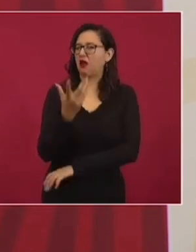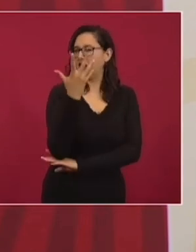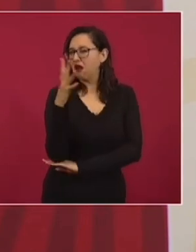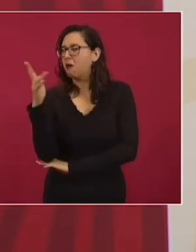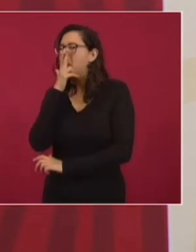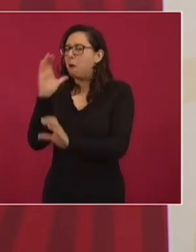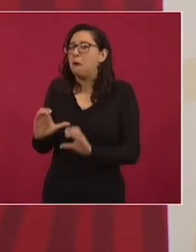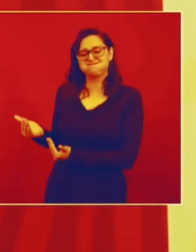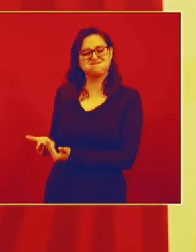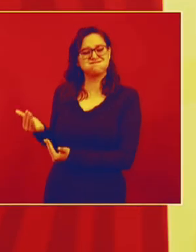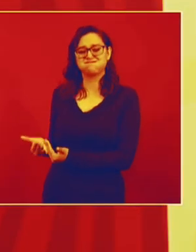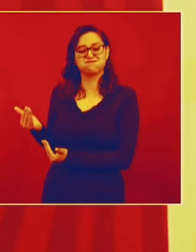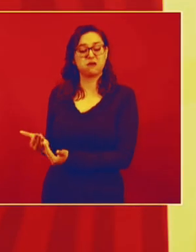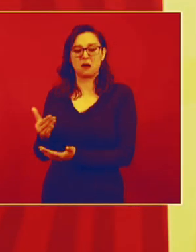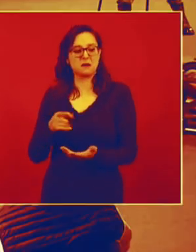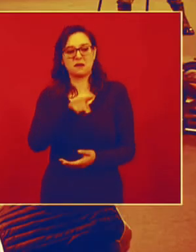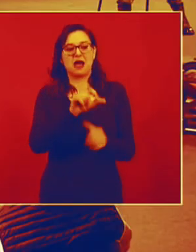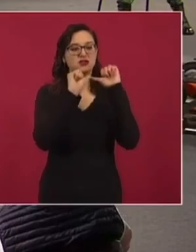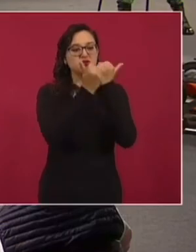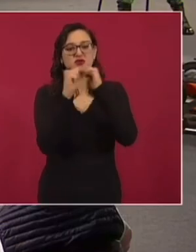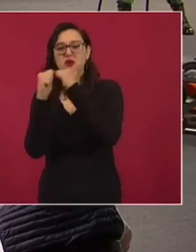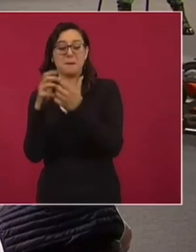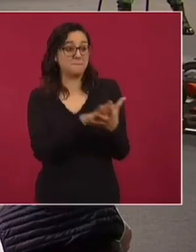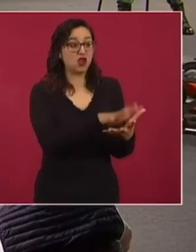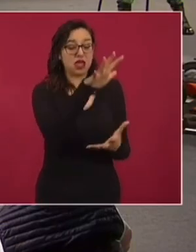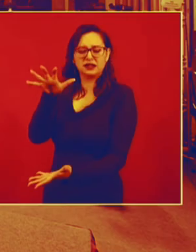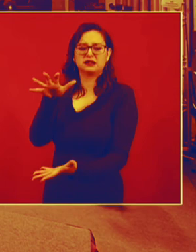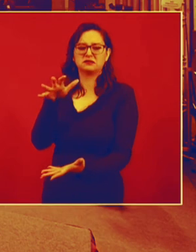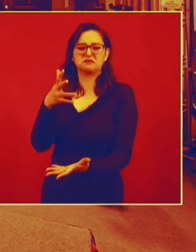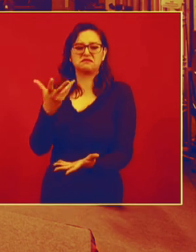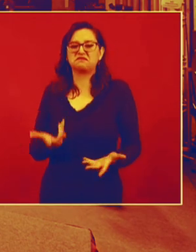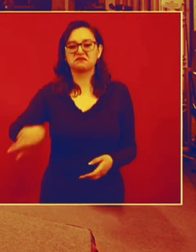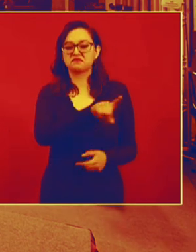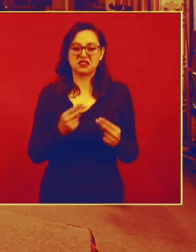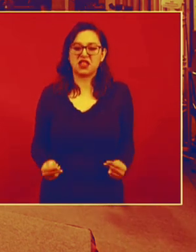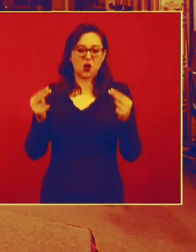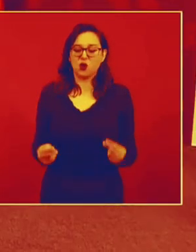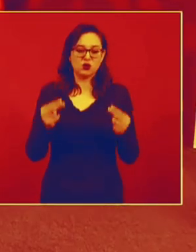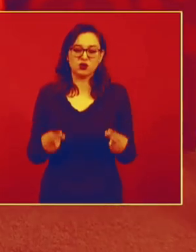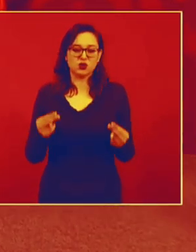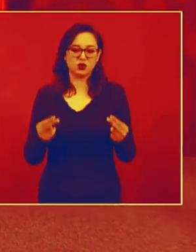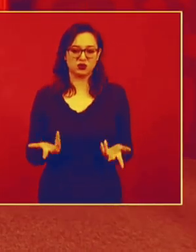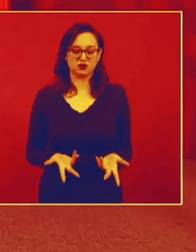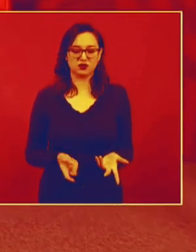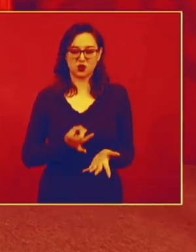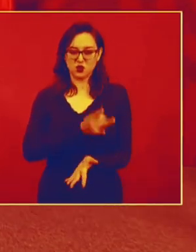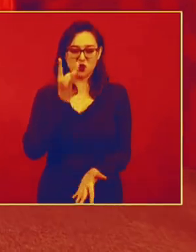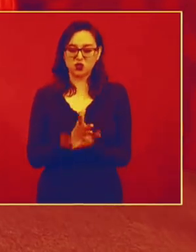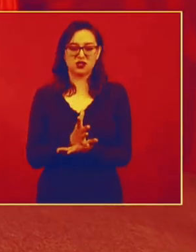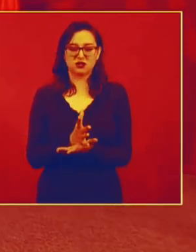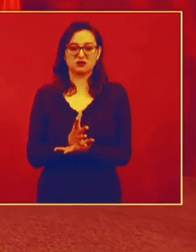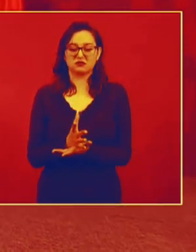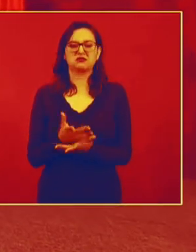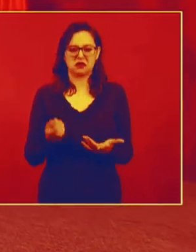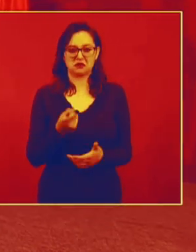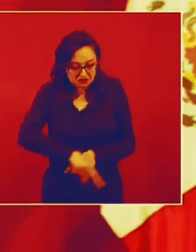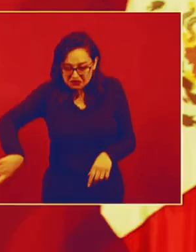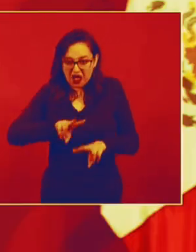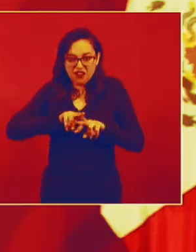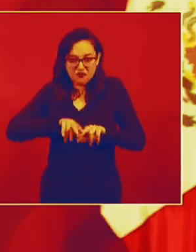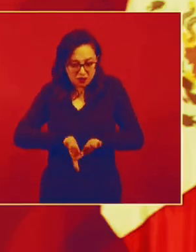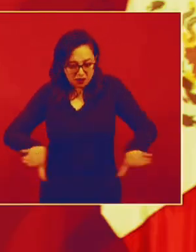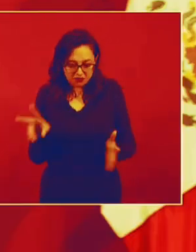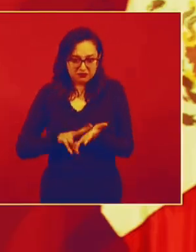preocupan por la naturaleza. La mayor parte de estas asociaciones, no solo en México, en el mundo, viven de administrar la destrucción del medio ambiente.